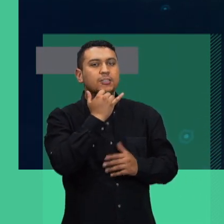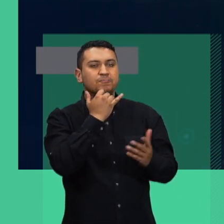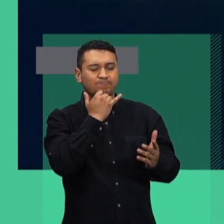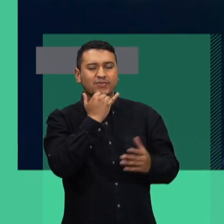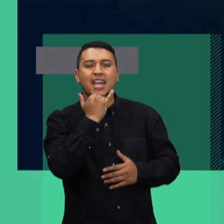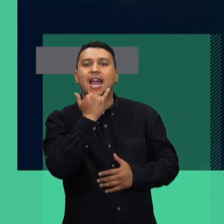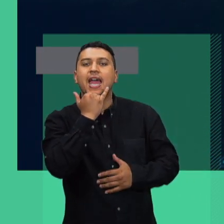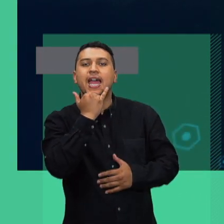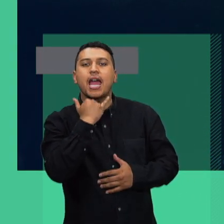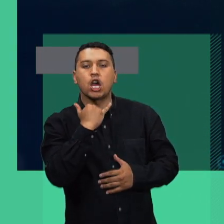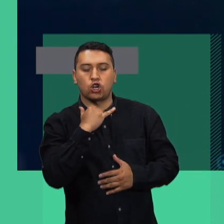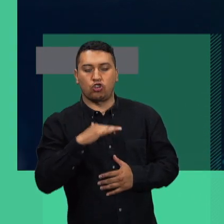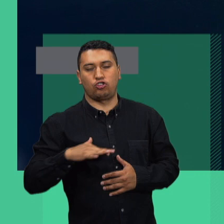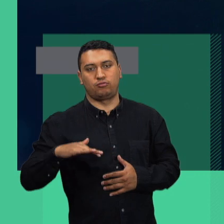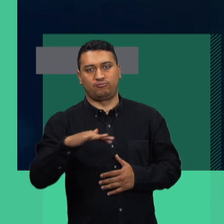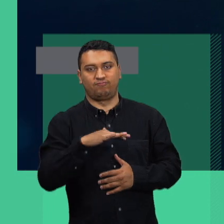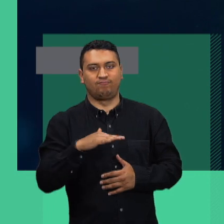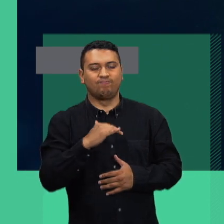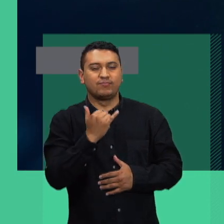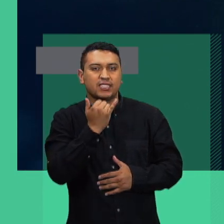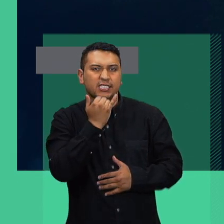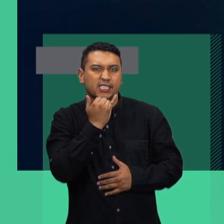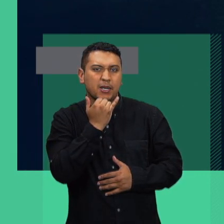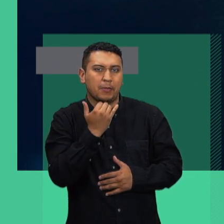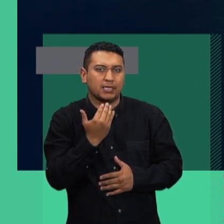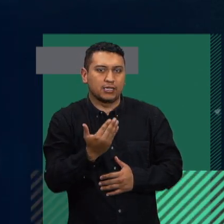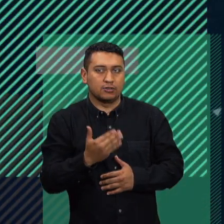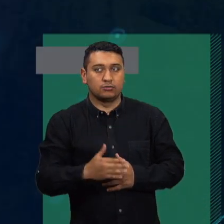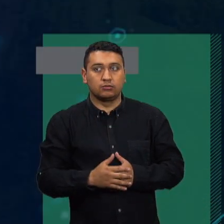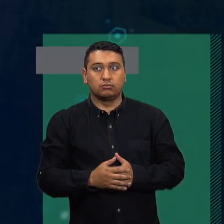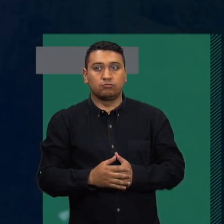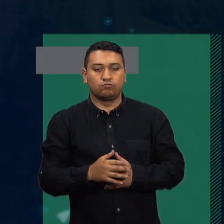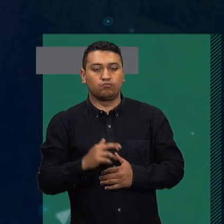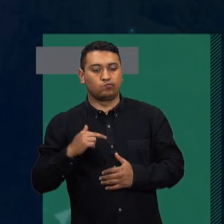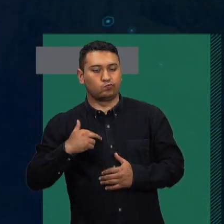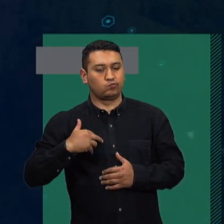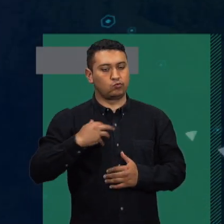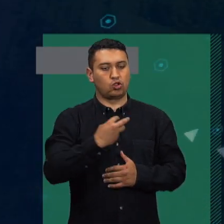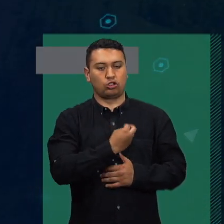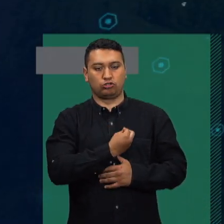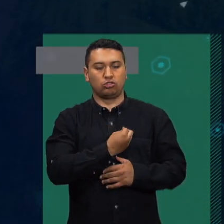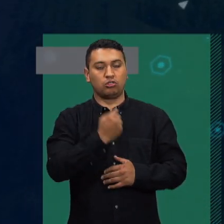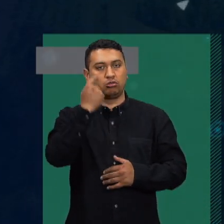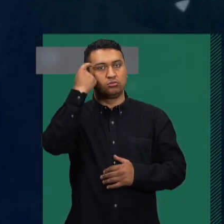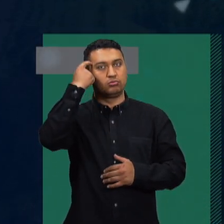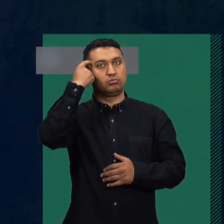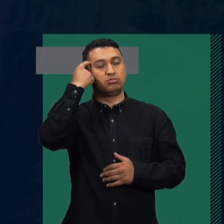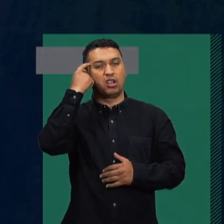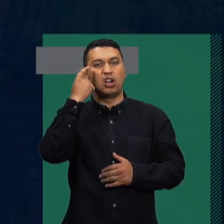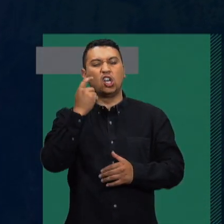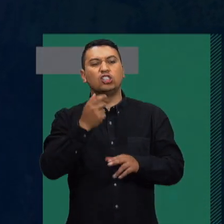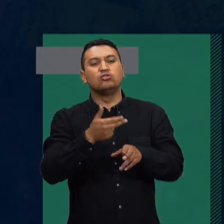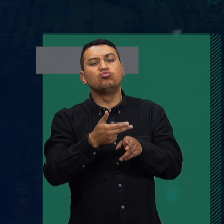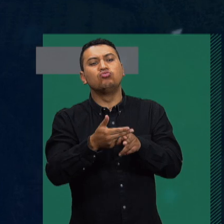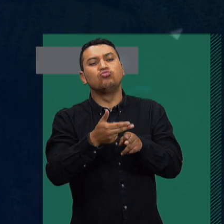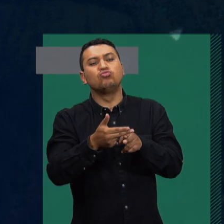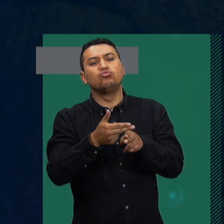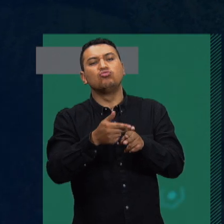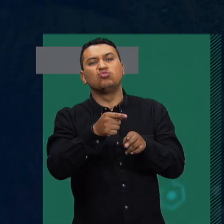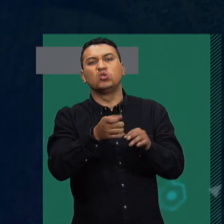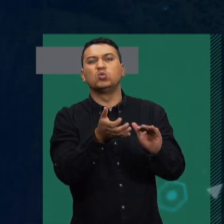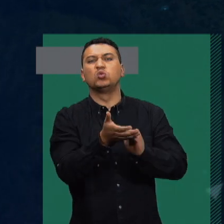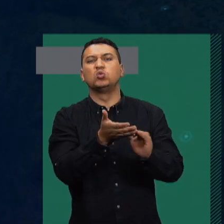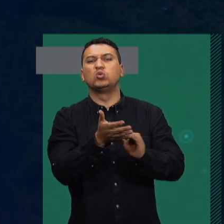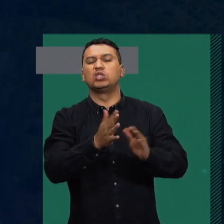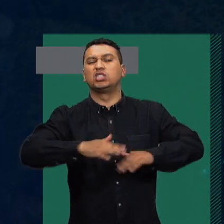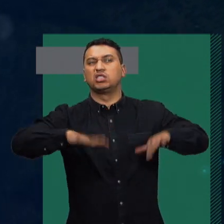nos preparemos o supongamos que esto se va a solucionar pronto y de una manera fácil. Este es un error estratégico porque